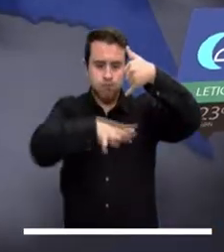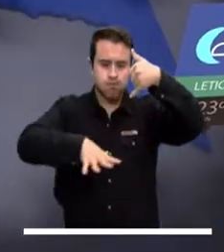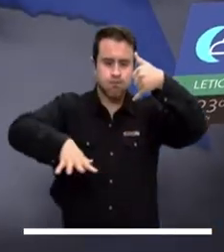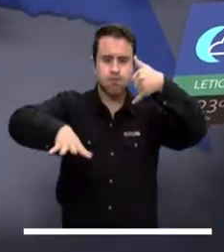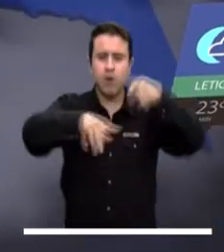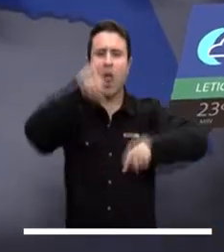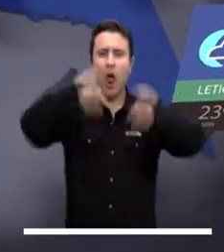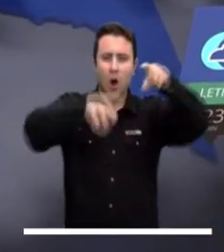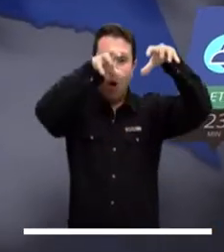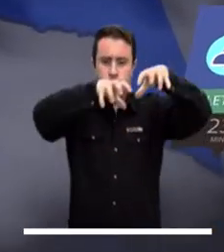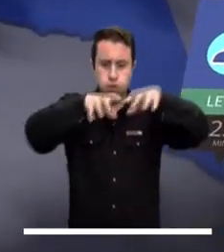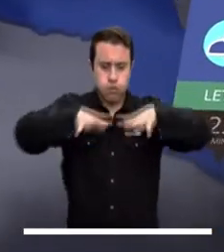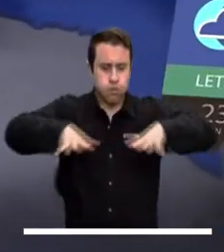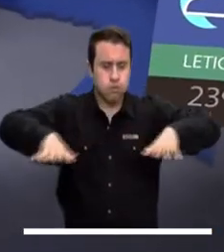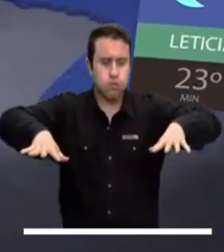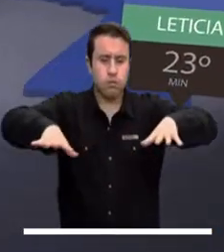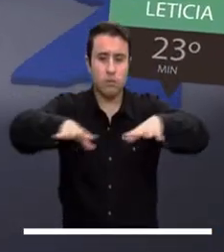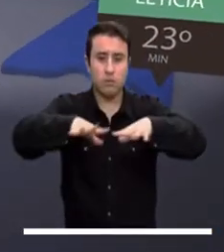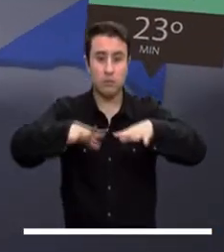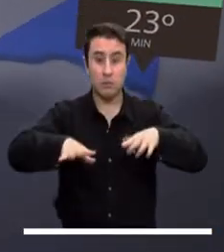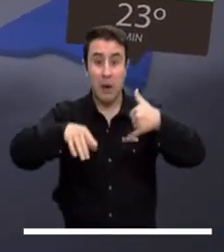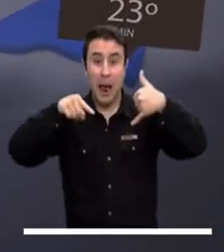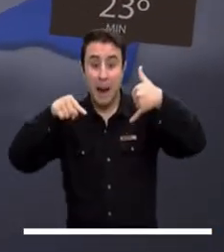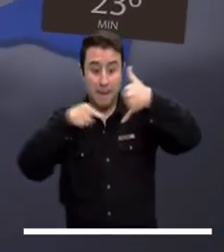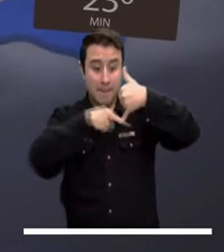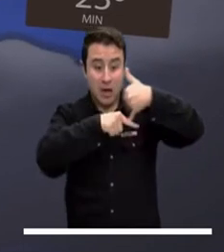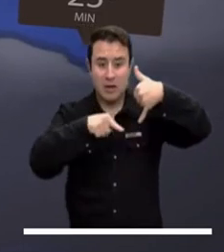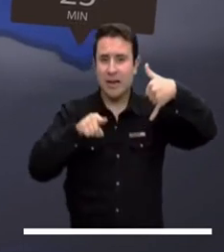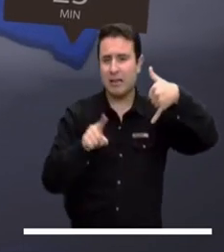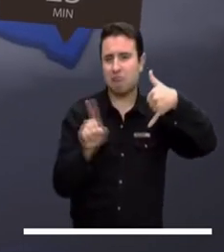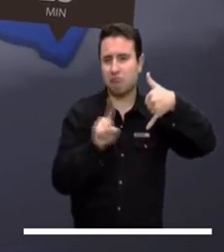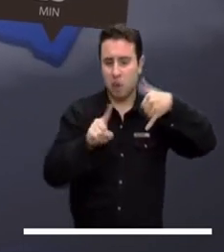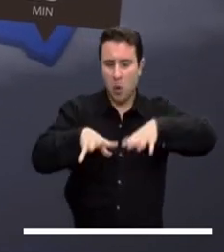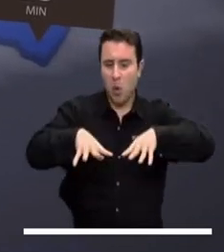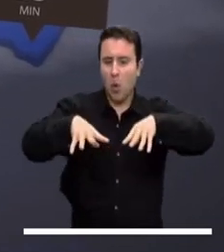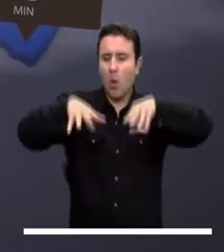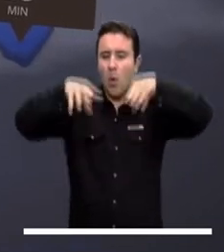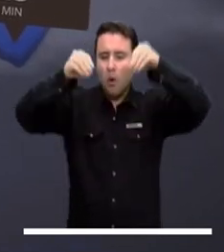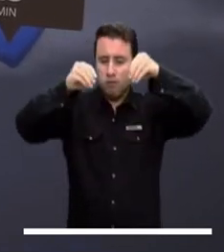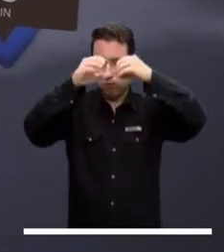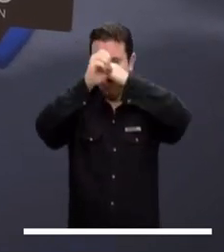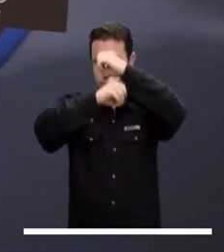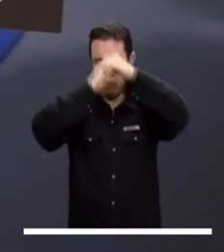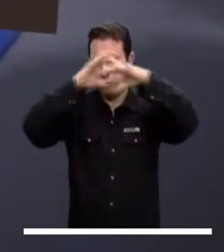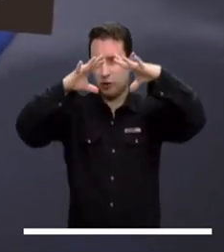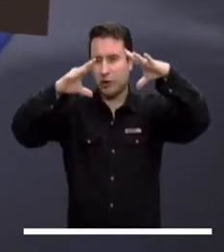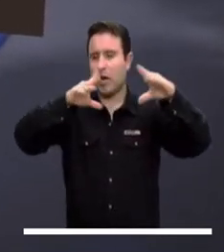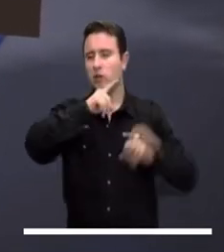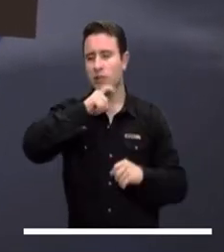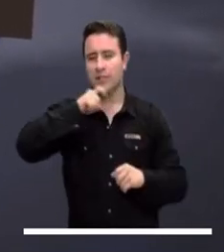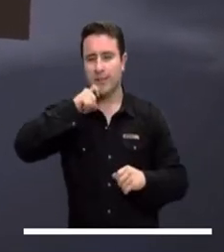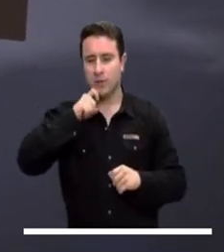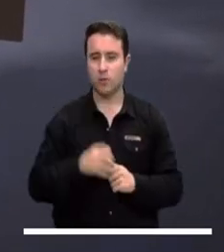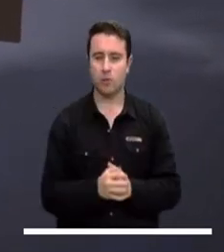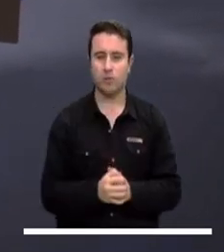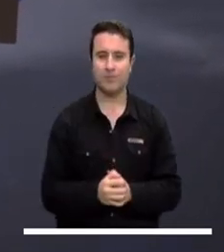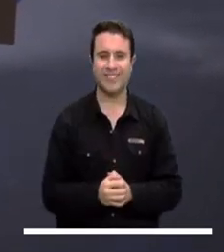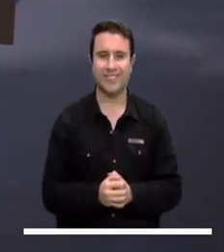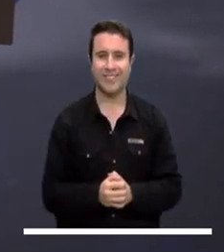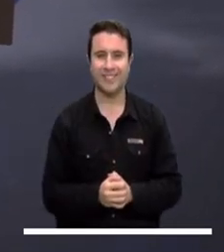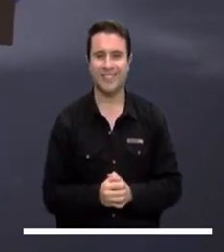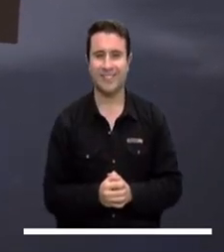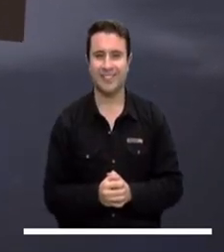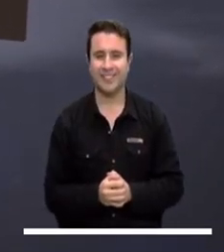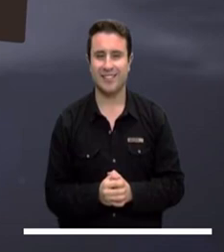En el sur del país los pronósticos anuncian lluvias generales, salvo por el trapecio amazónico, donde se anuncia predominio de tiempo seco.